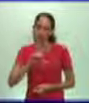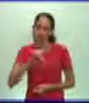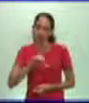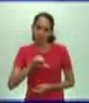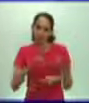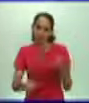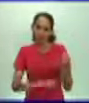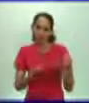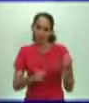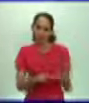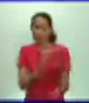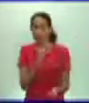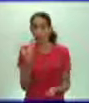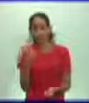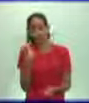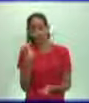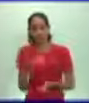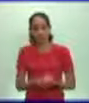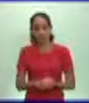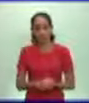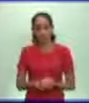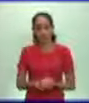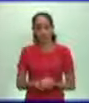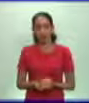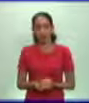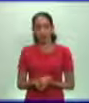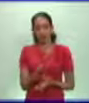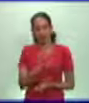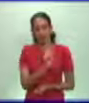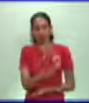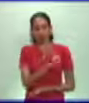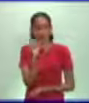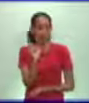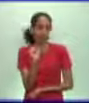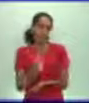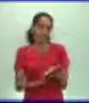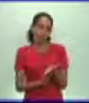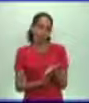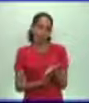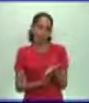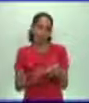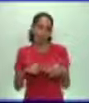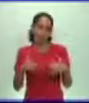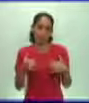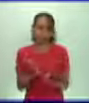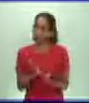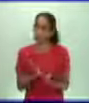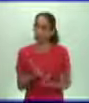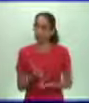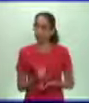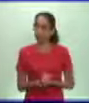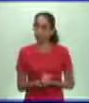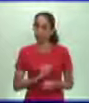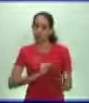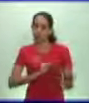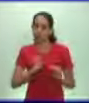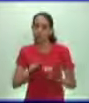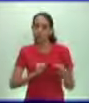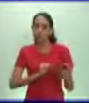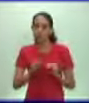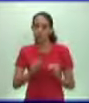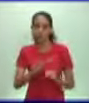muchachos. Fíjense que estos campesinos, en la medida que se desarrollaban estos enfrentamientos, pues fueron incluso también preparándose